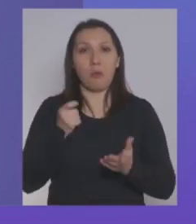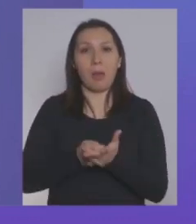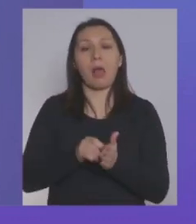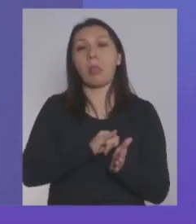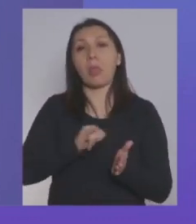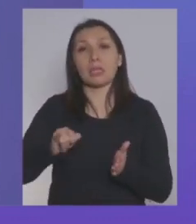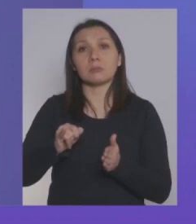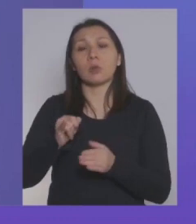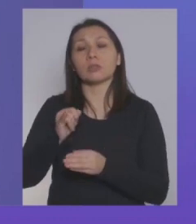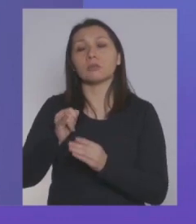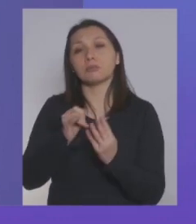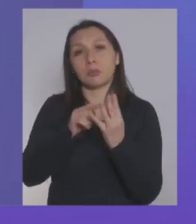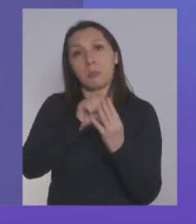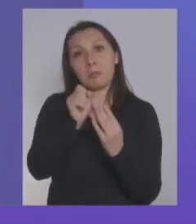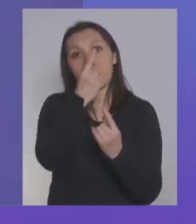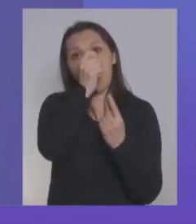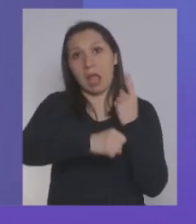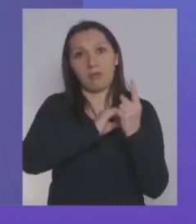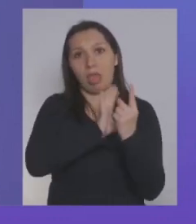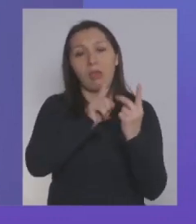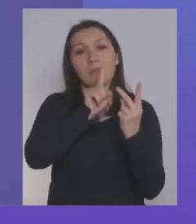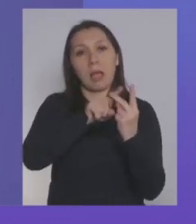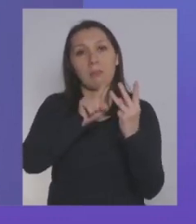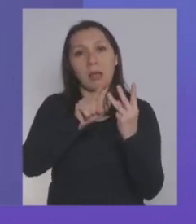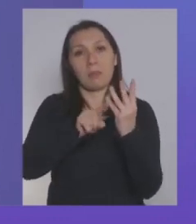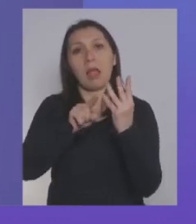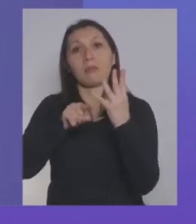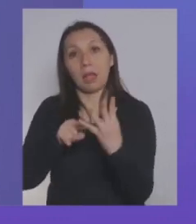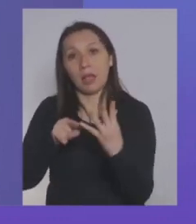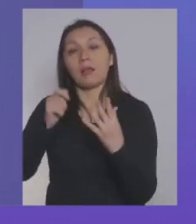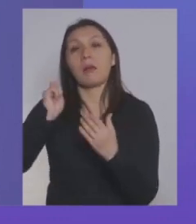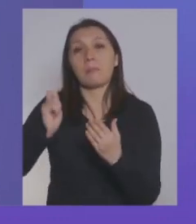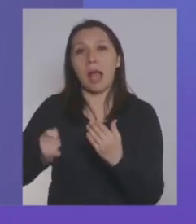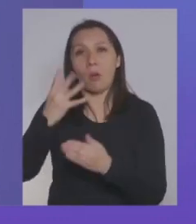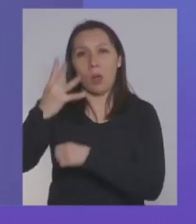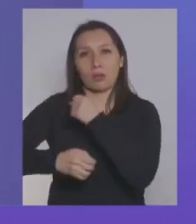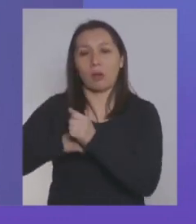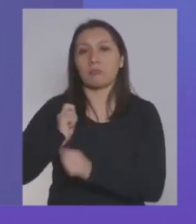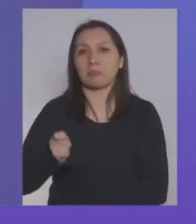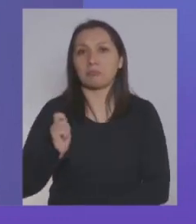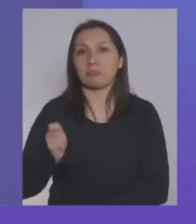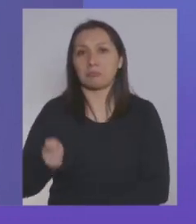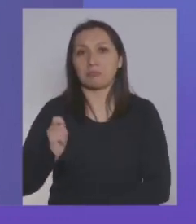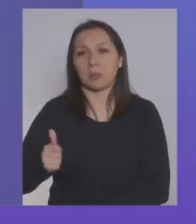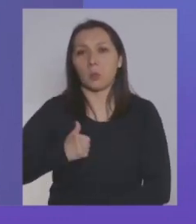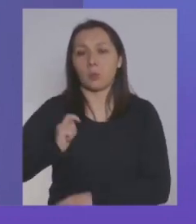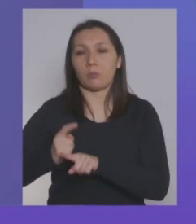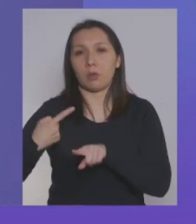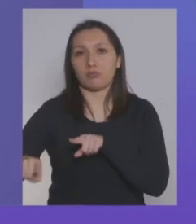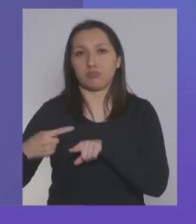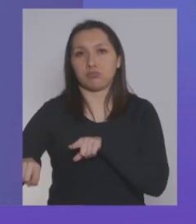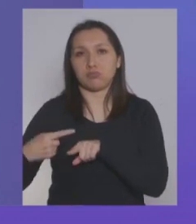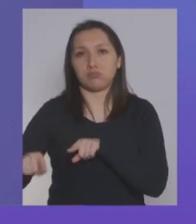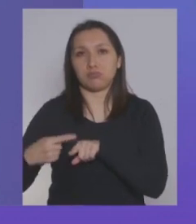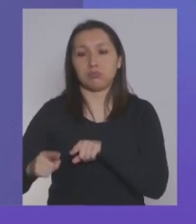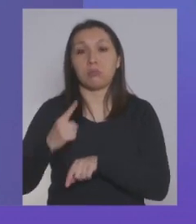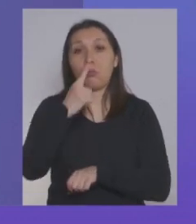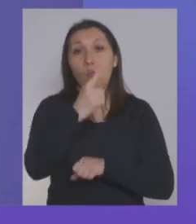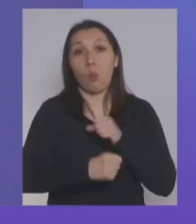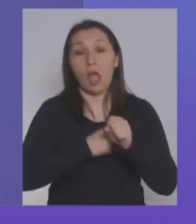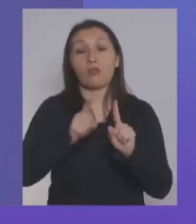pagarlo. De ahí la blandura del préstamo. Y además, si al cabo de este periodo de un año más cuatro,